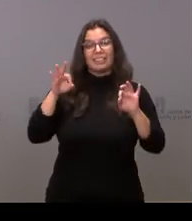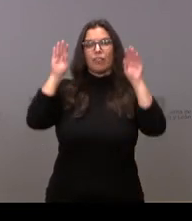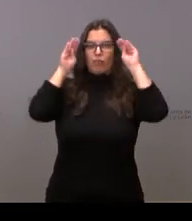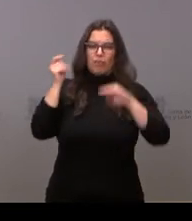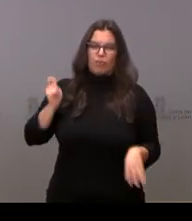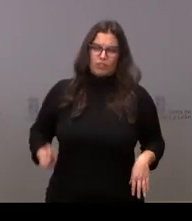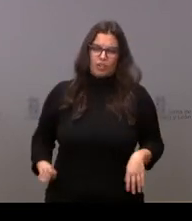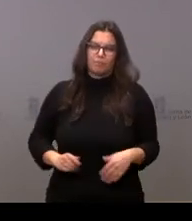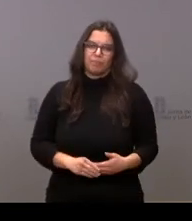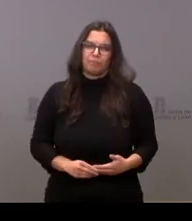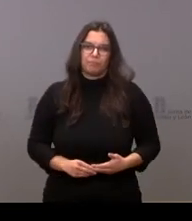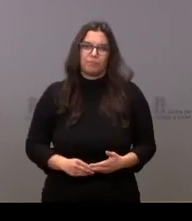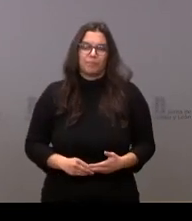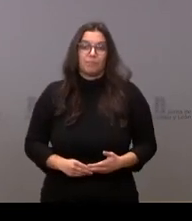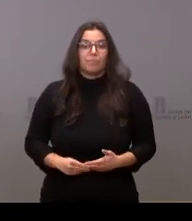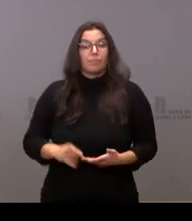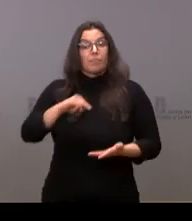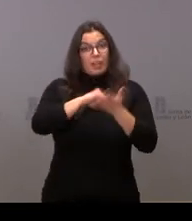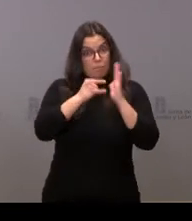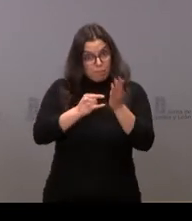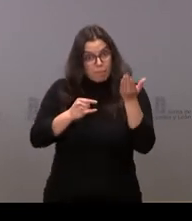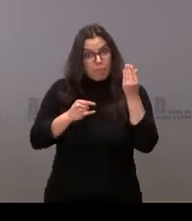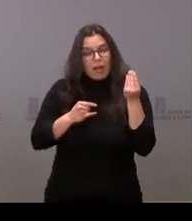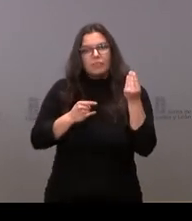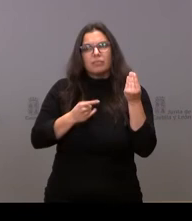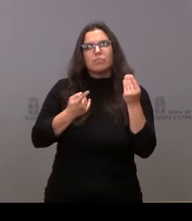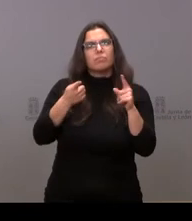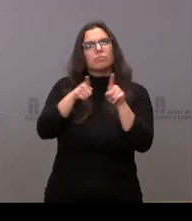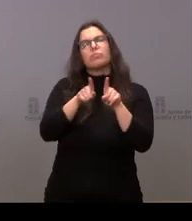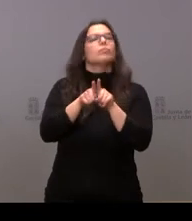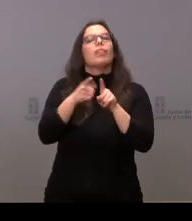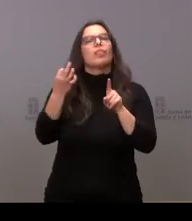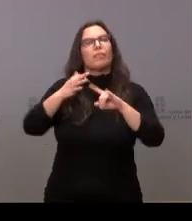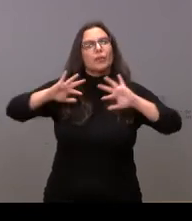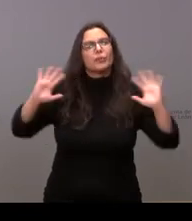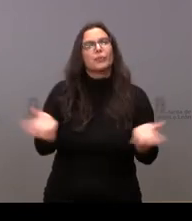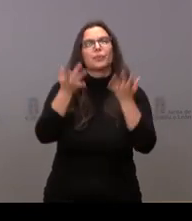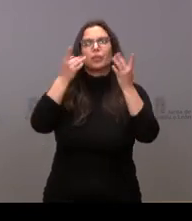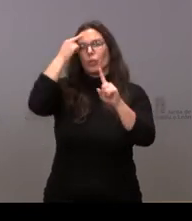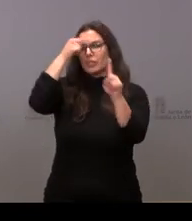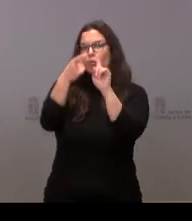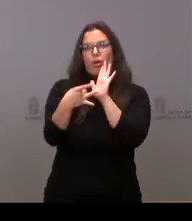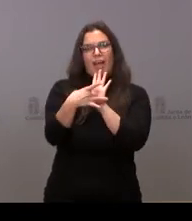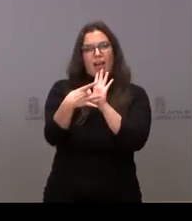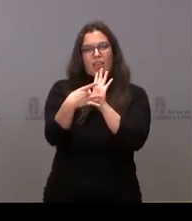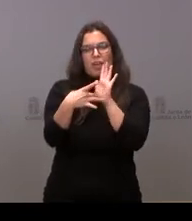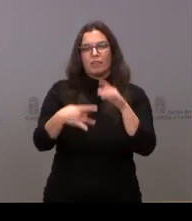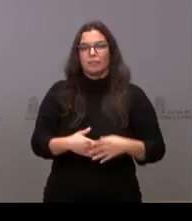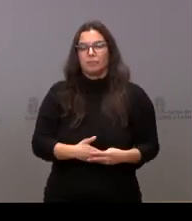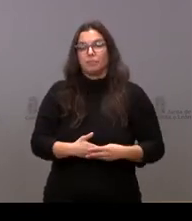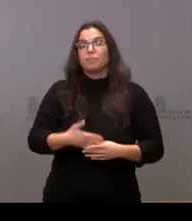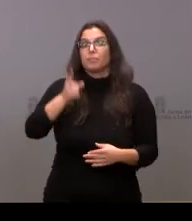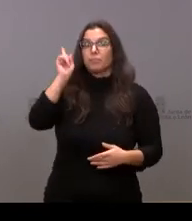profesional. Es un plan que tiene que seguir impulsando la calidad, también la